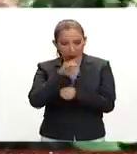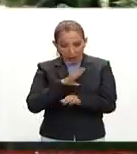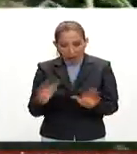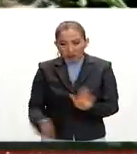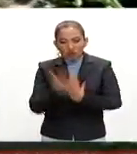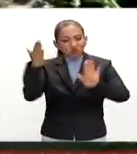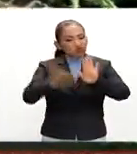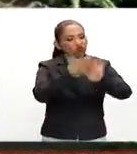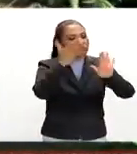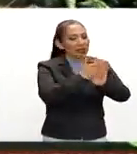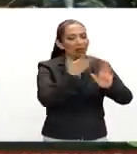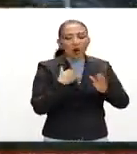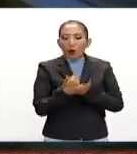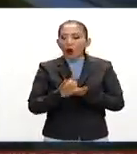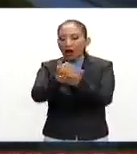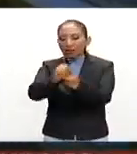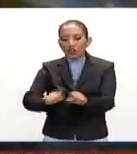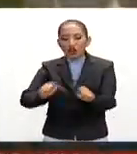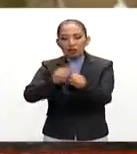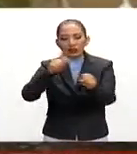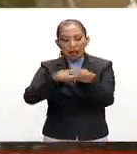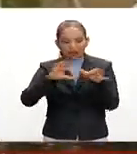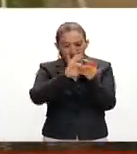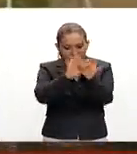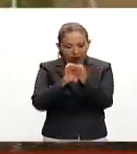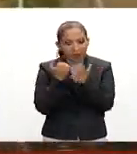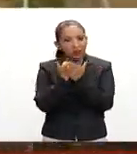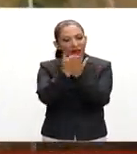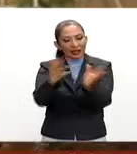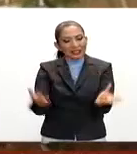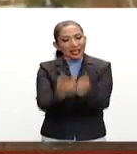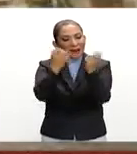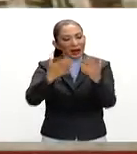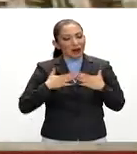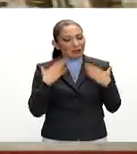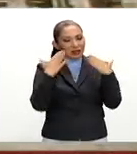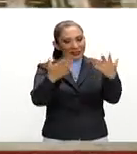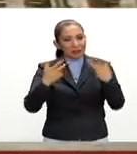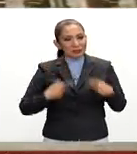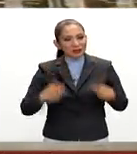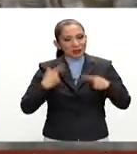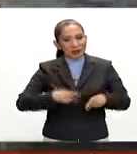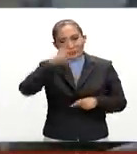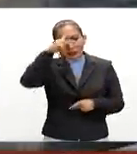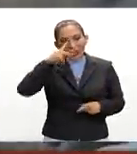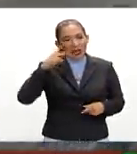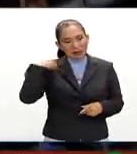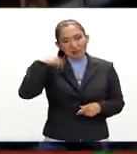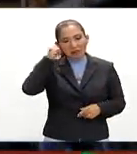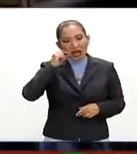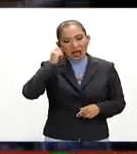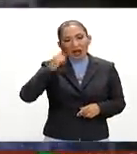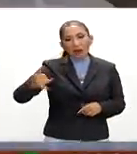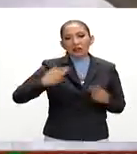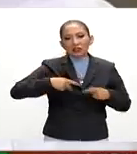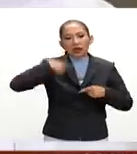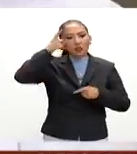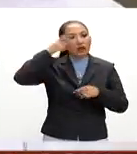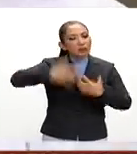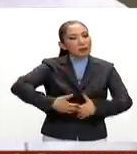de reconstrucción del tejido social, que en su conjunto han permitido recuperar la confianza de la ciudadanía y también de los inversionistas.